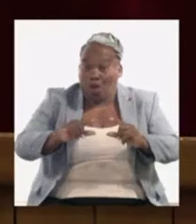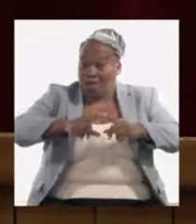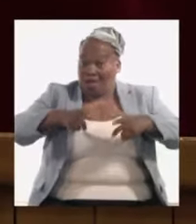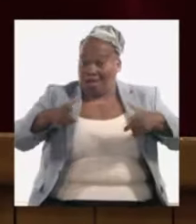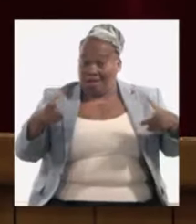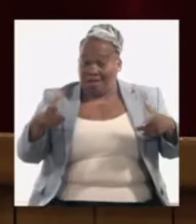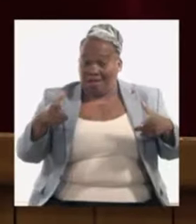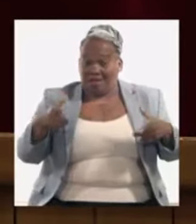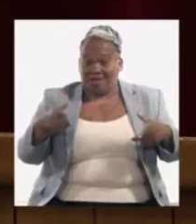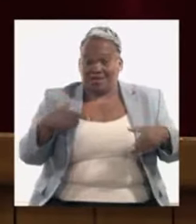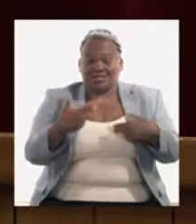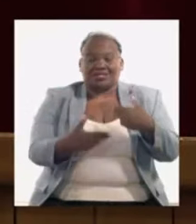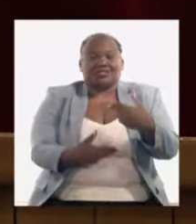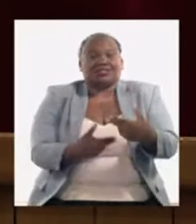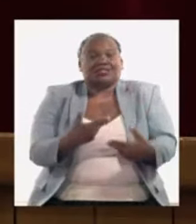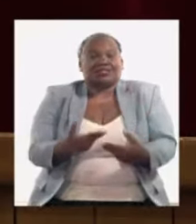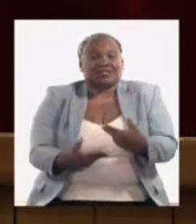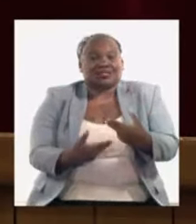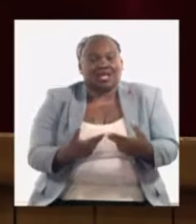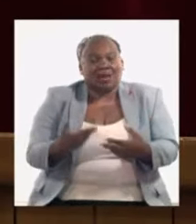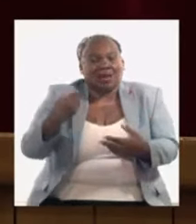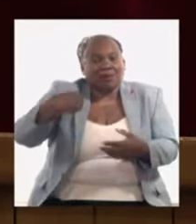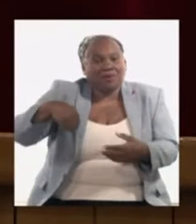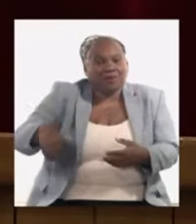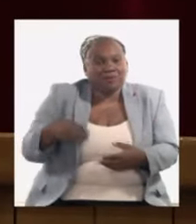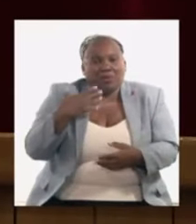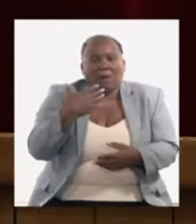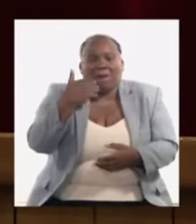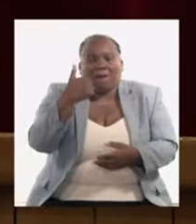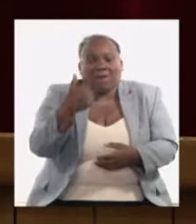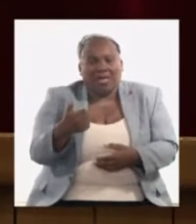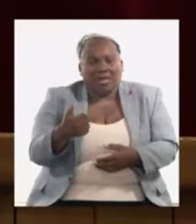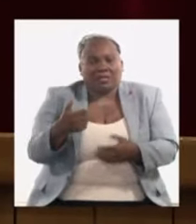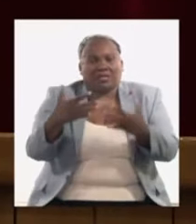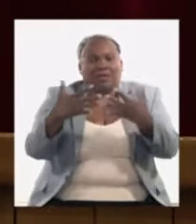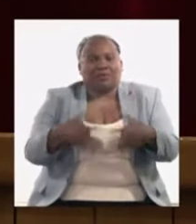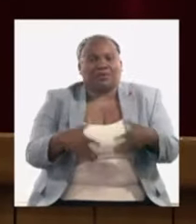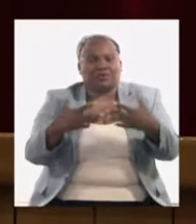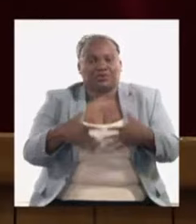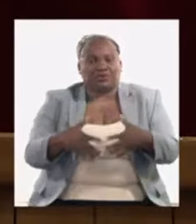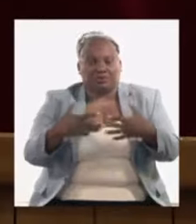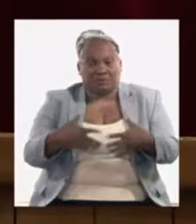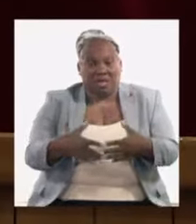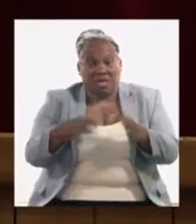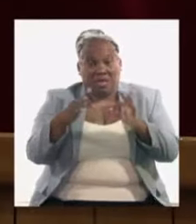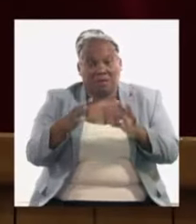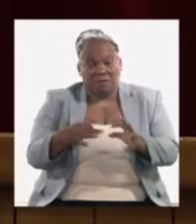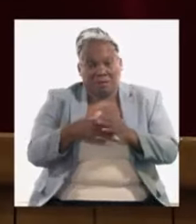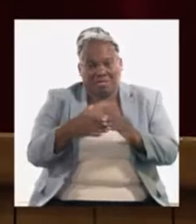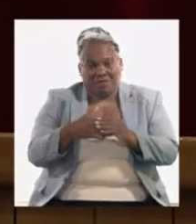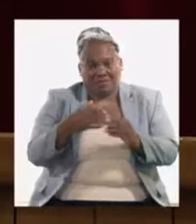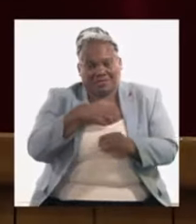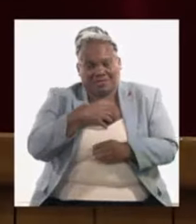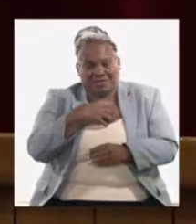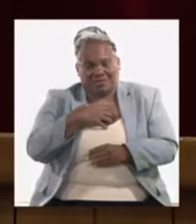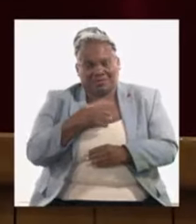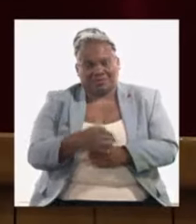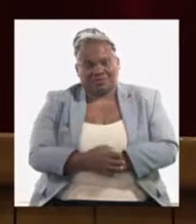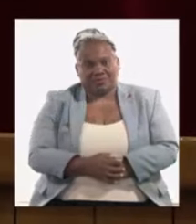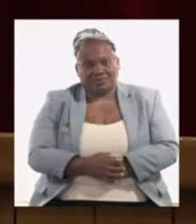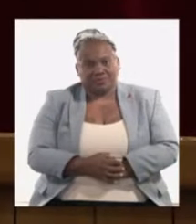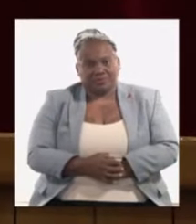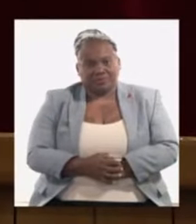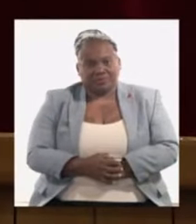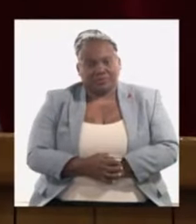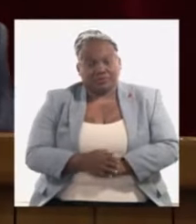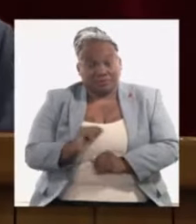hubiésemos hecho un aprovechamiento más racional de la capacidad productiva que tiene el país con las mismas divisas que tenemos o sea que